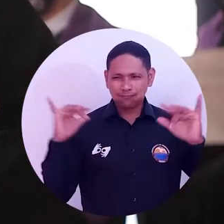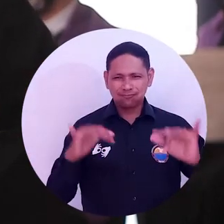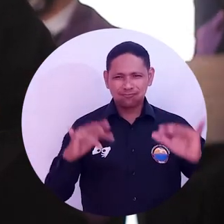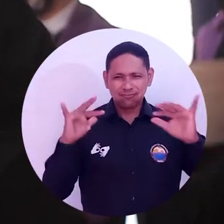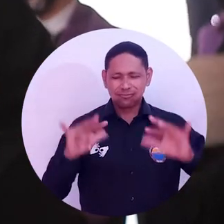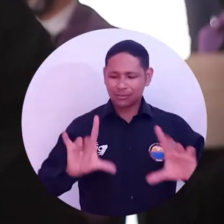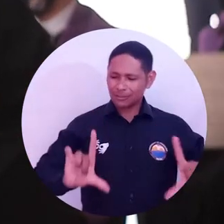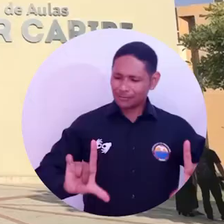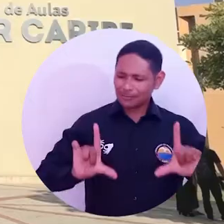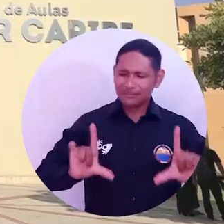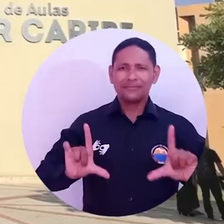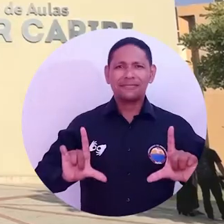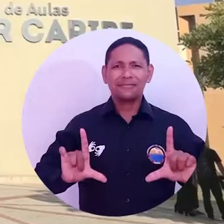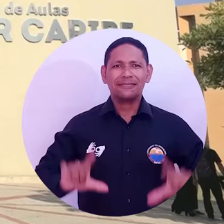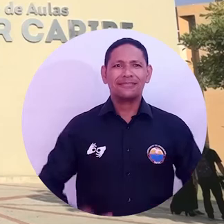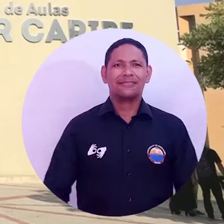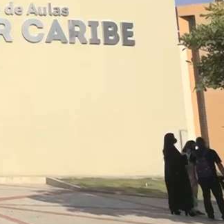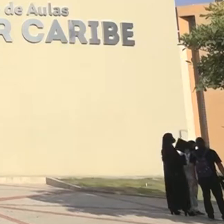ceremonias de graduación.